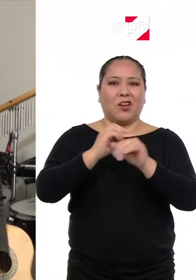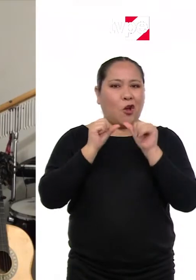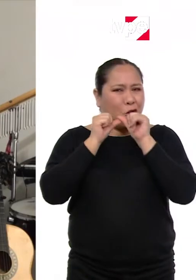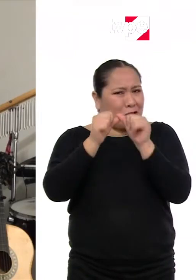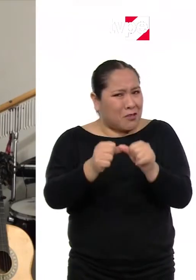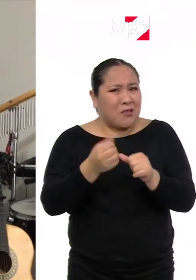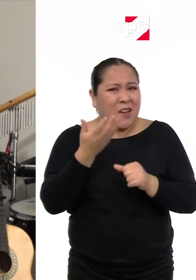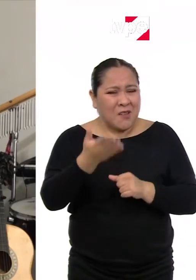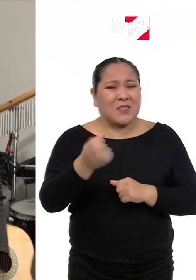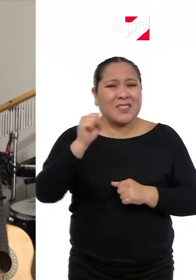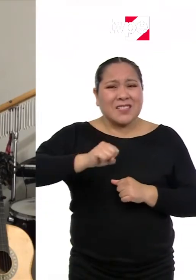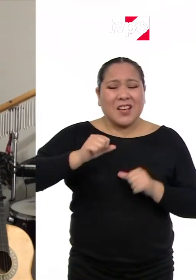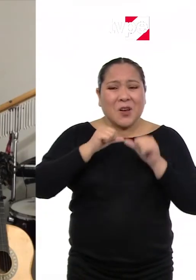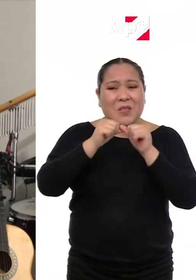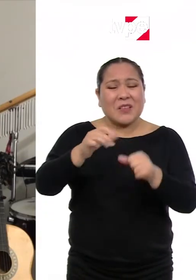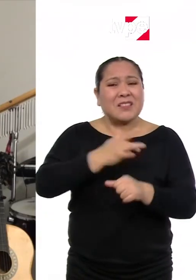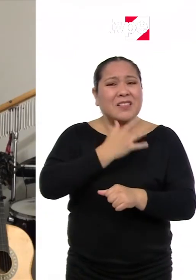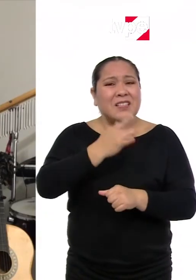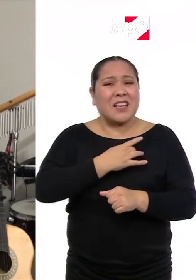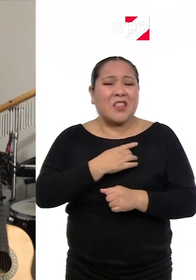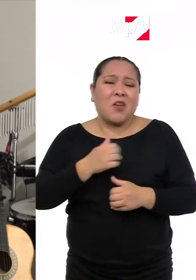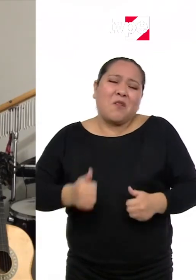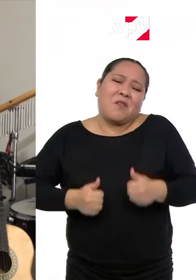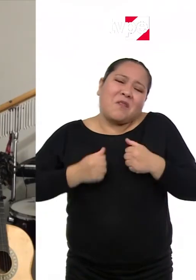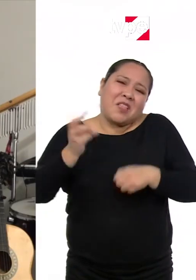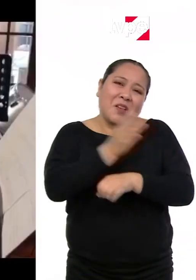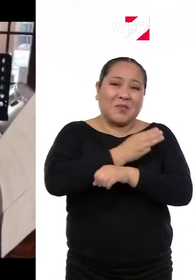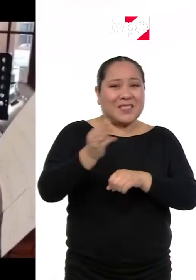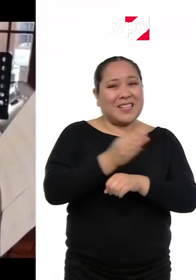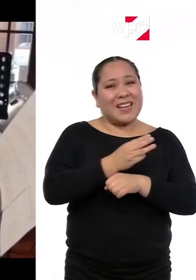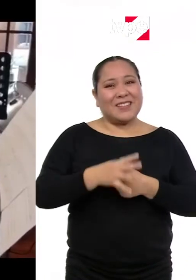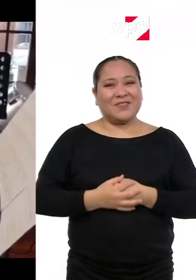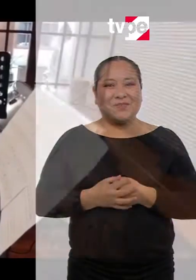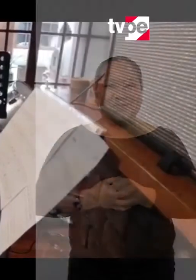Y que sigamos sintiendo y viviendo la música.